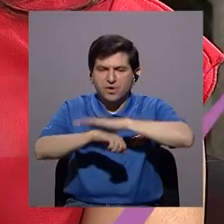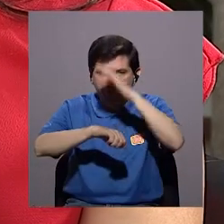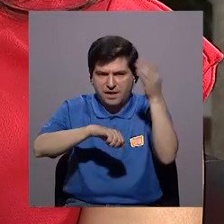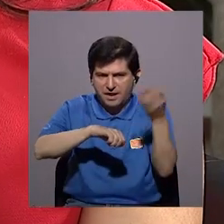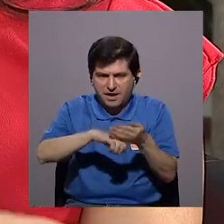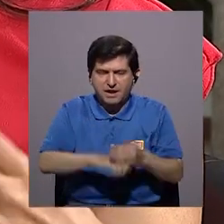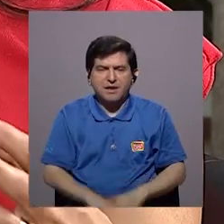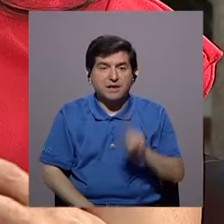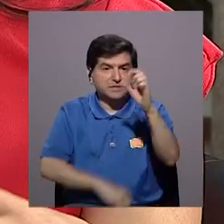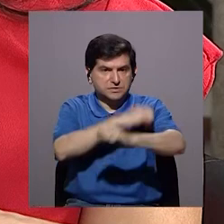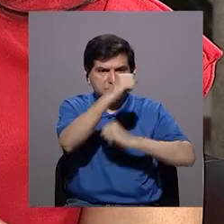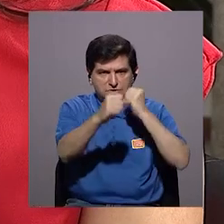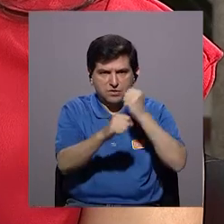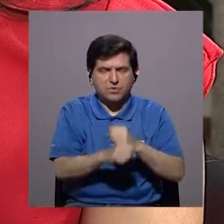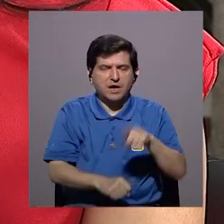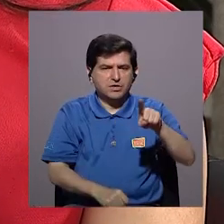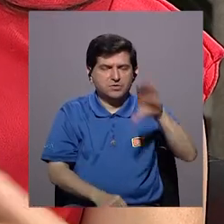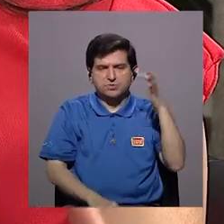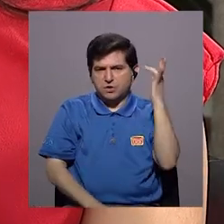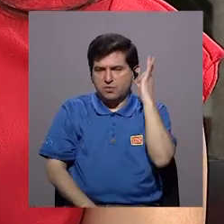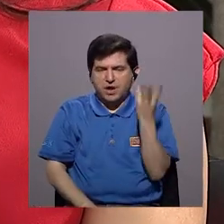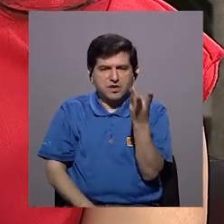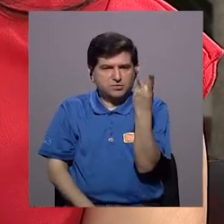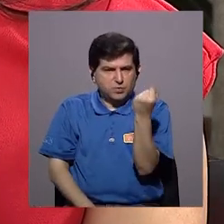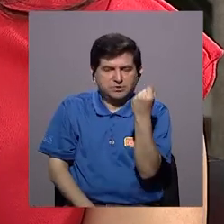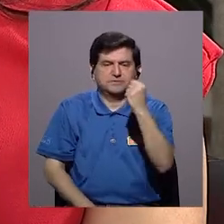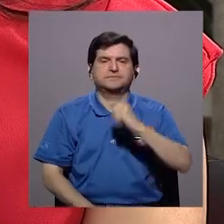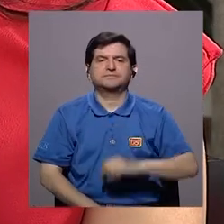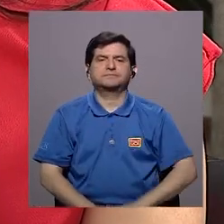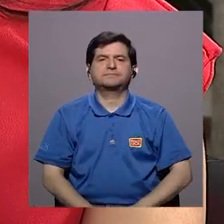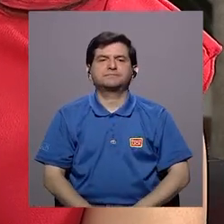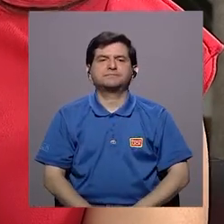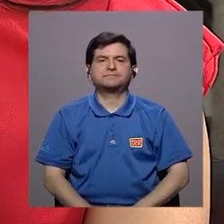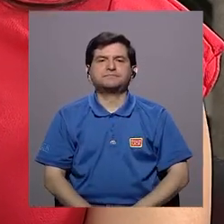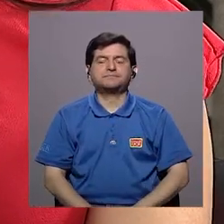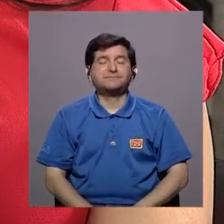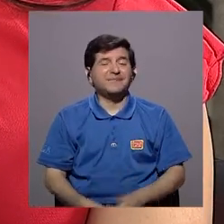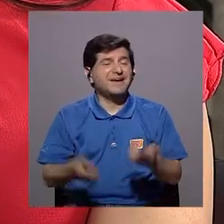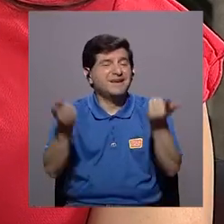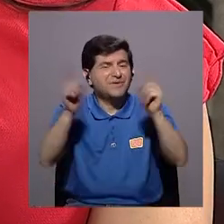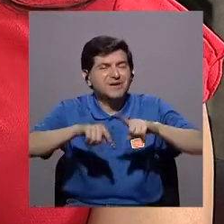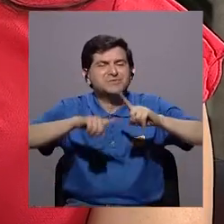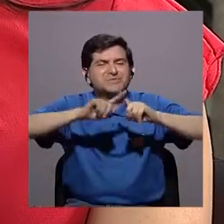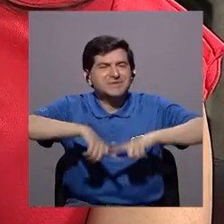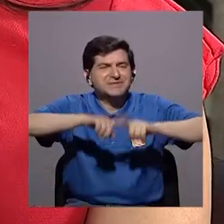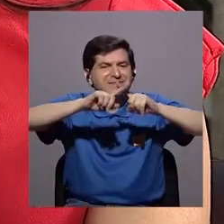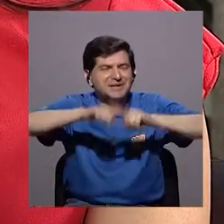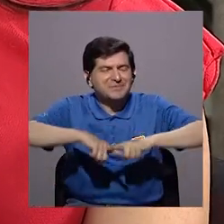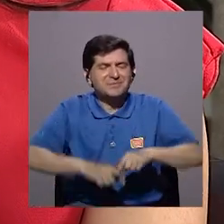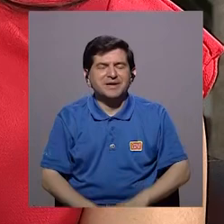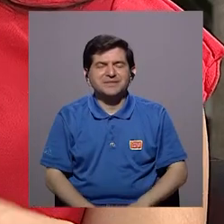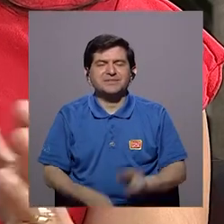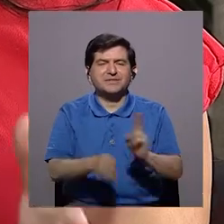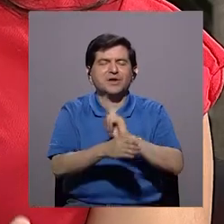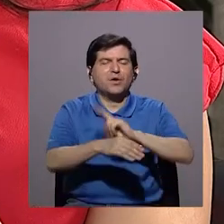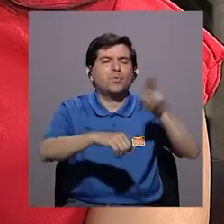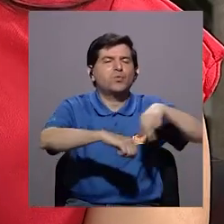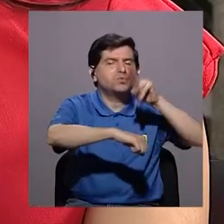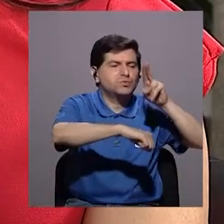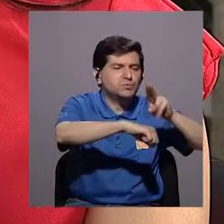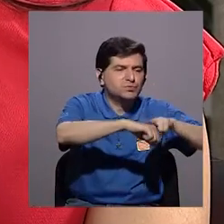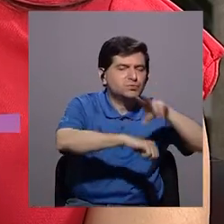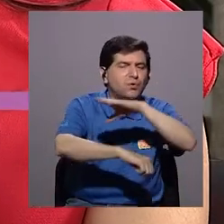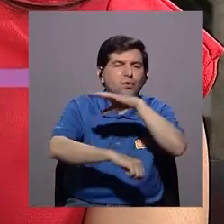mujeres se embarazan en un año. De 100 mujeres, cuántas se embarazan. Lo que pasa es que depende también, llamamos uso